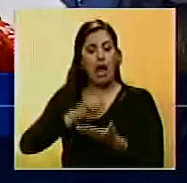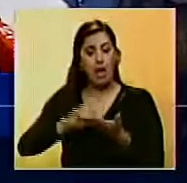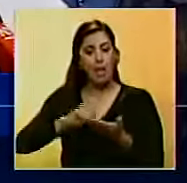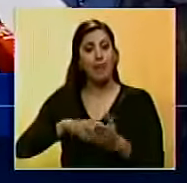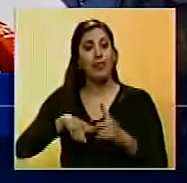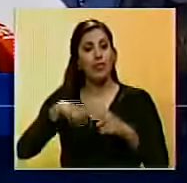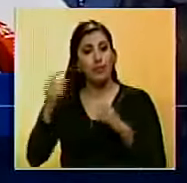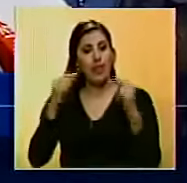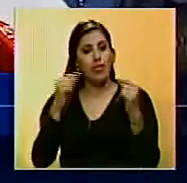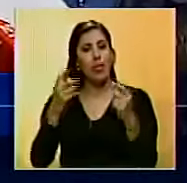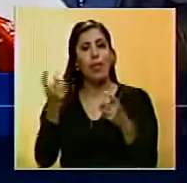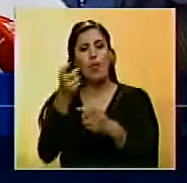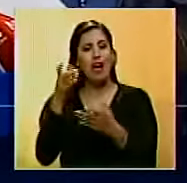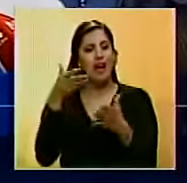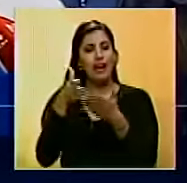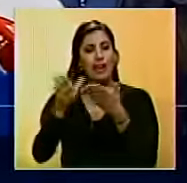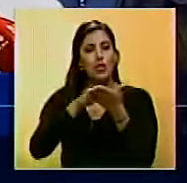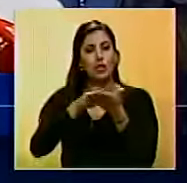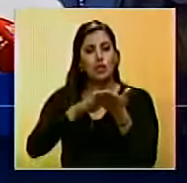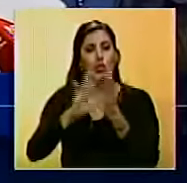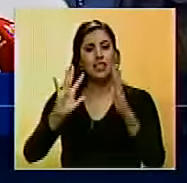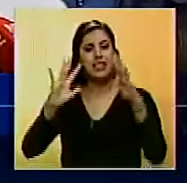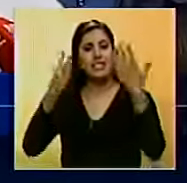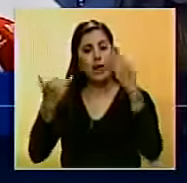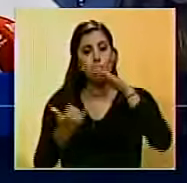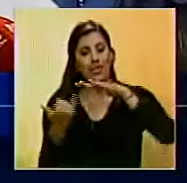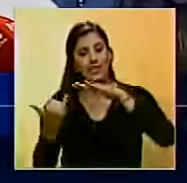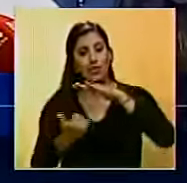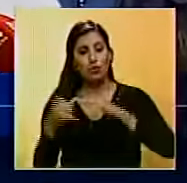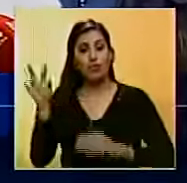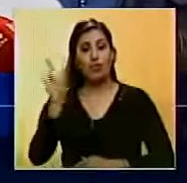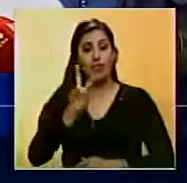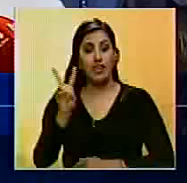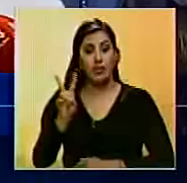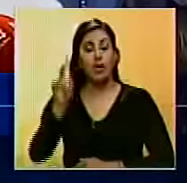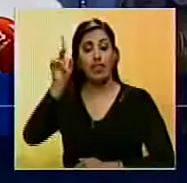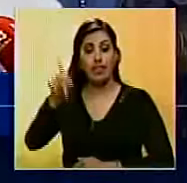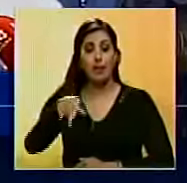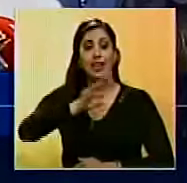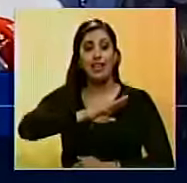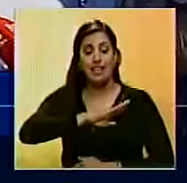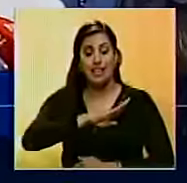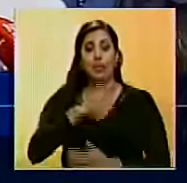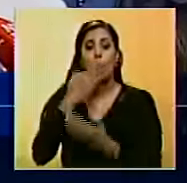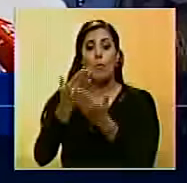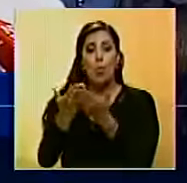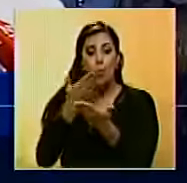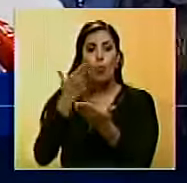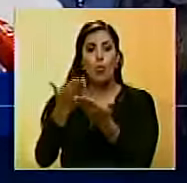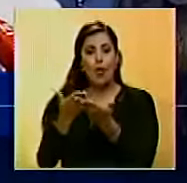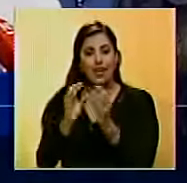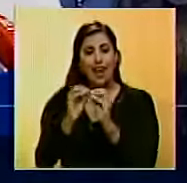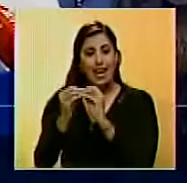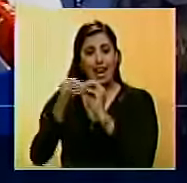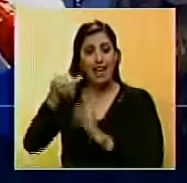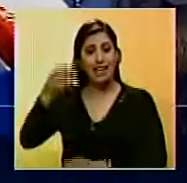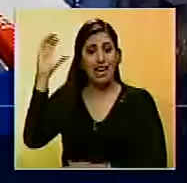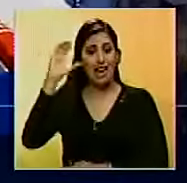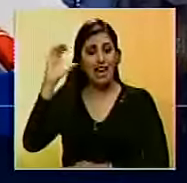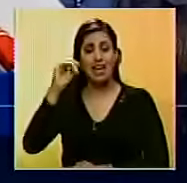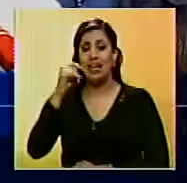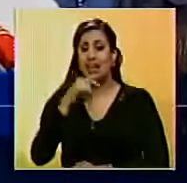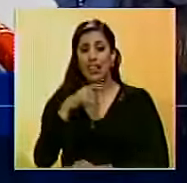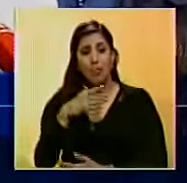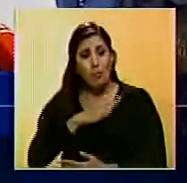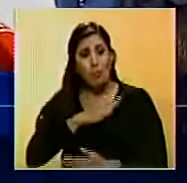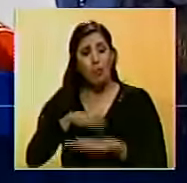discusión, de buscar una solución a la recuperación de las instituciones en Venezuela, también tenemos que tener propuestas para recuperar Caracas y que no